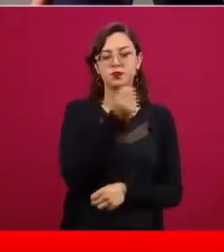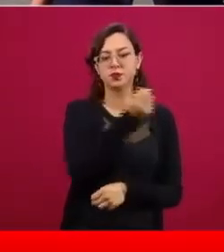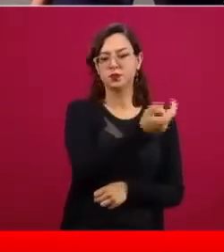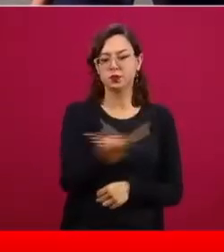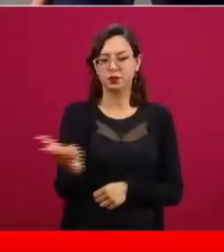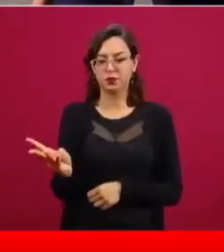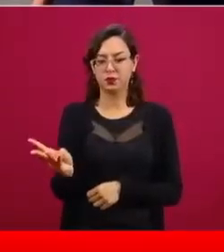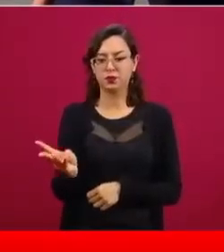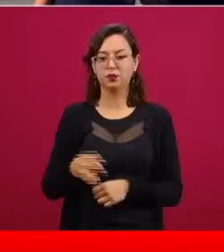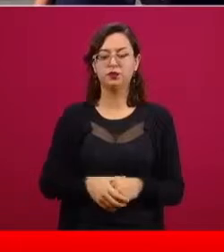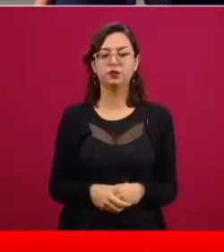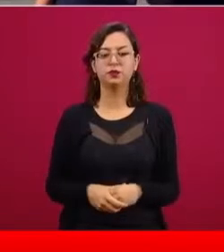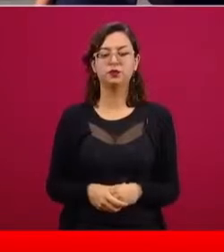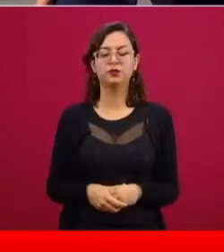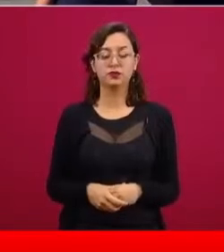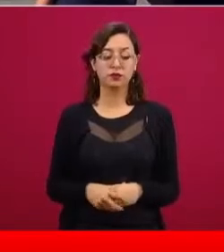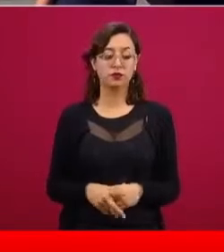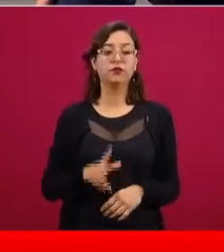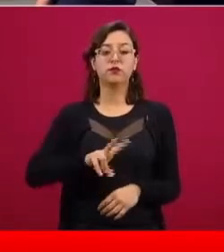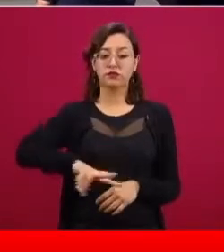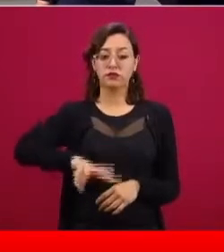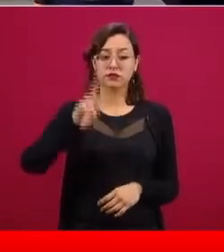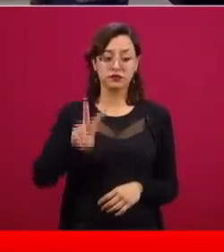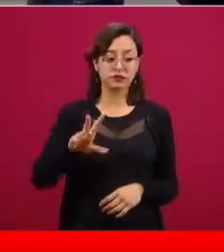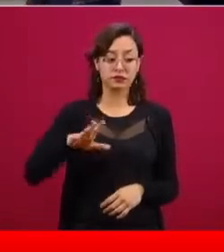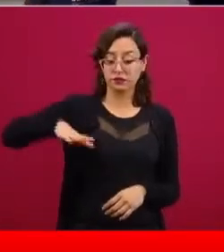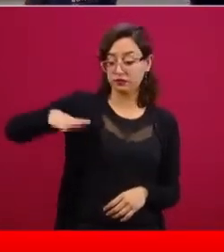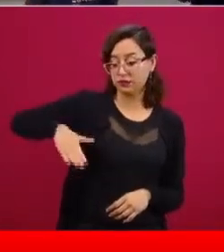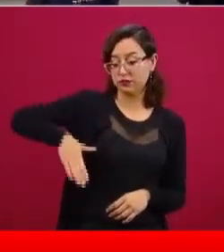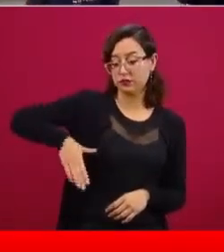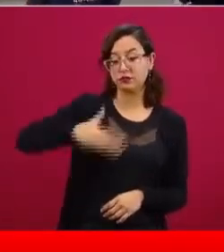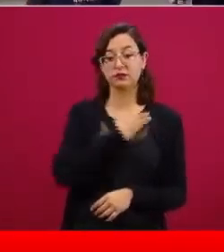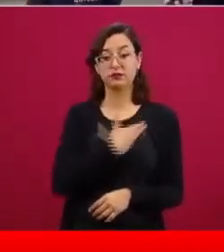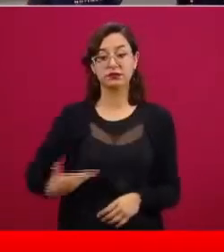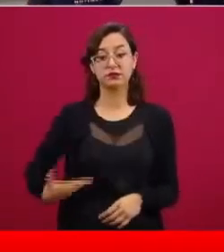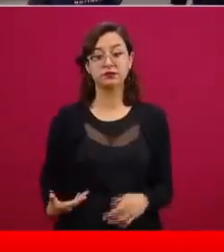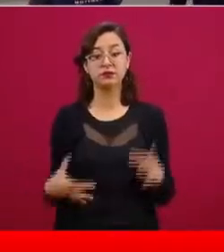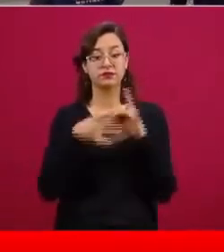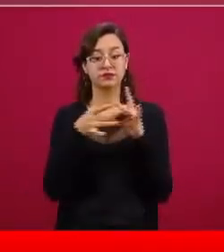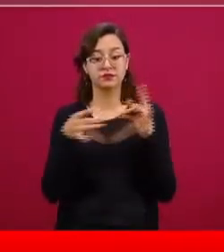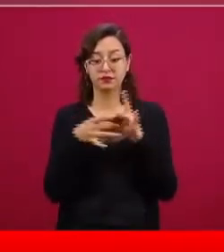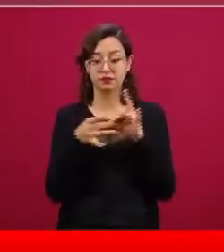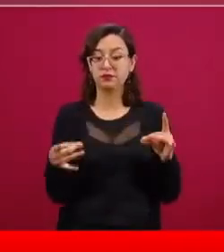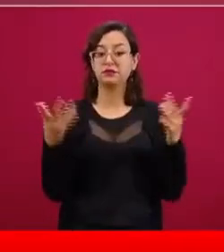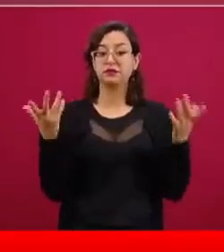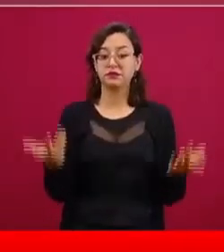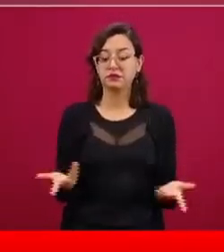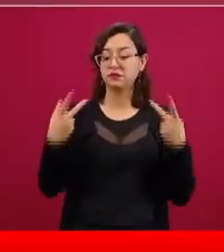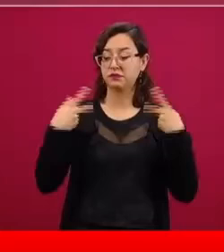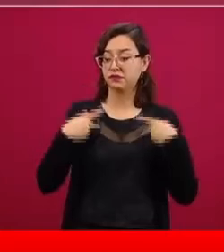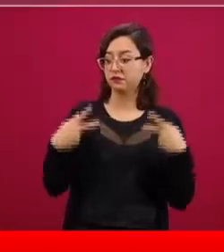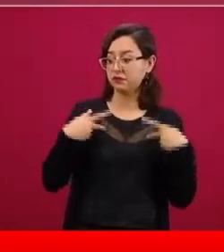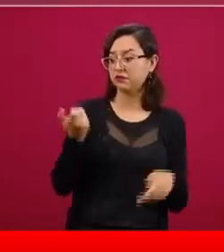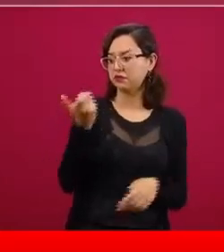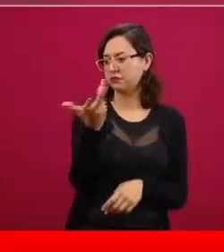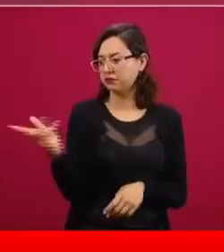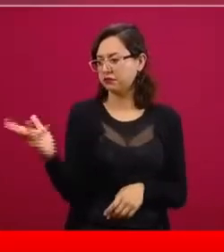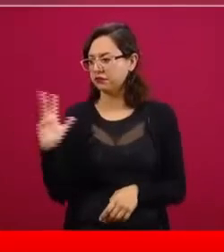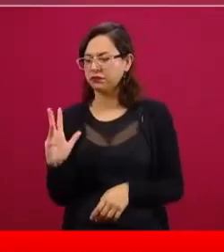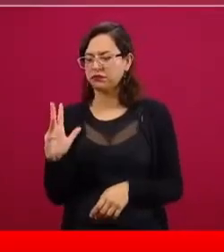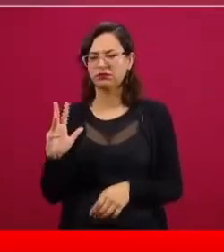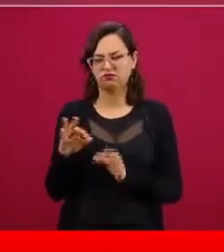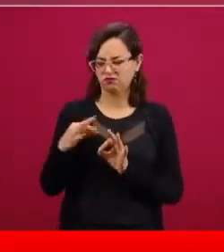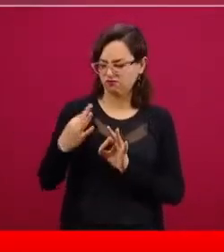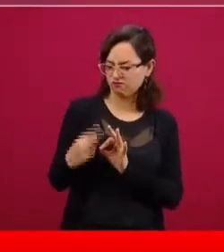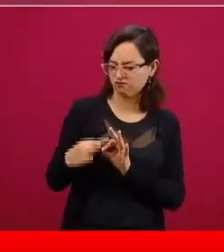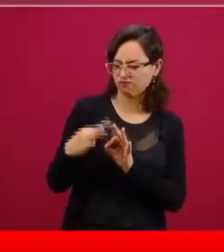Efectivamente, como ha señalado el presidente, la disciplina y el compromiso, la responsabilidad, el sentido de solidaridad